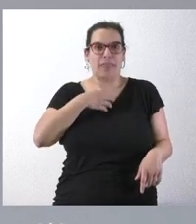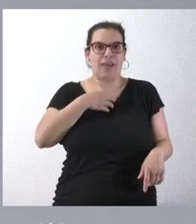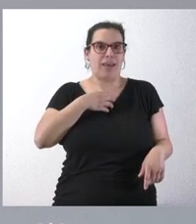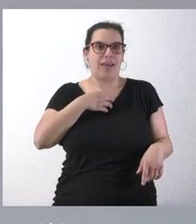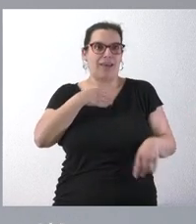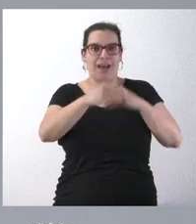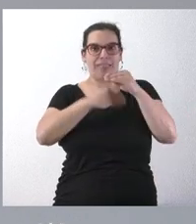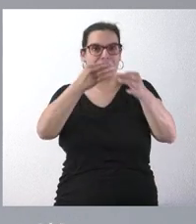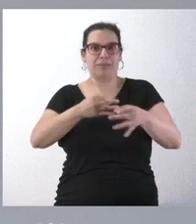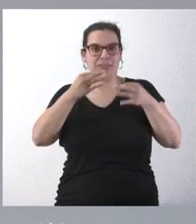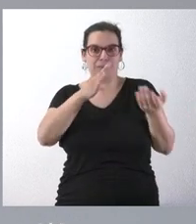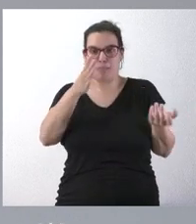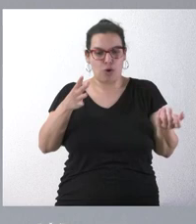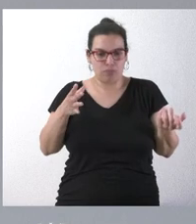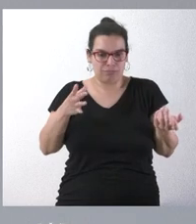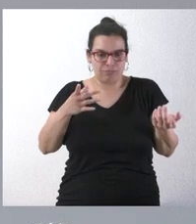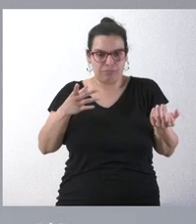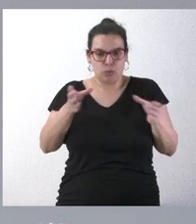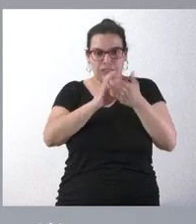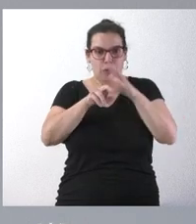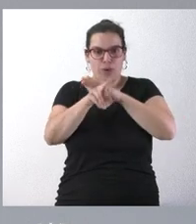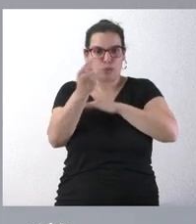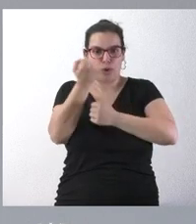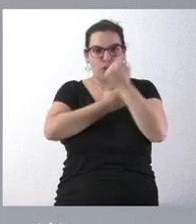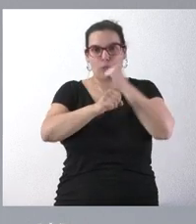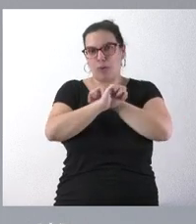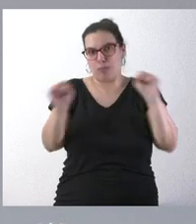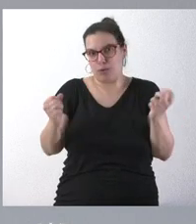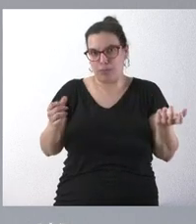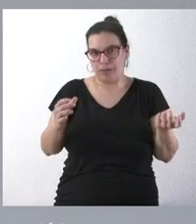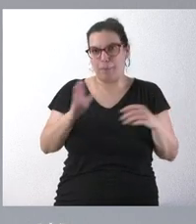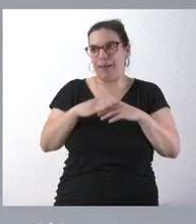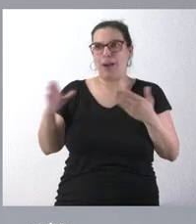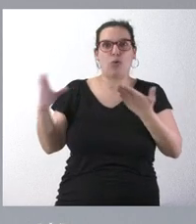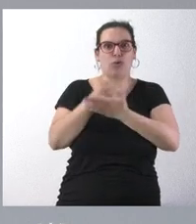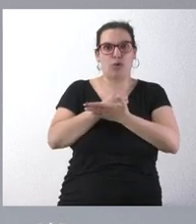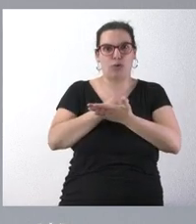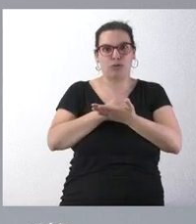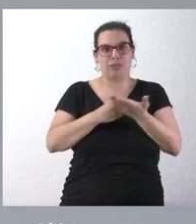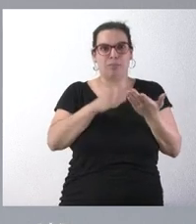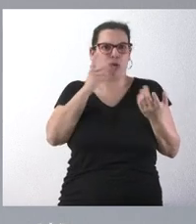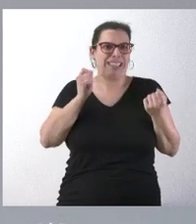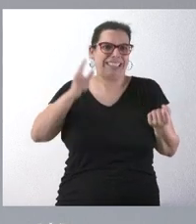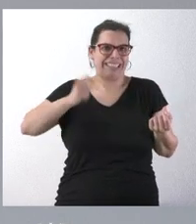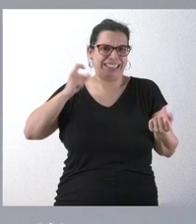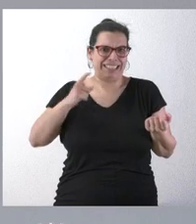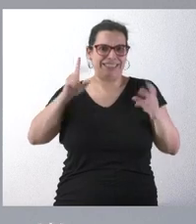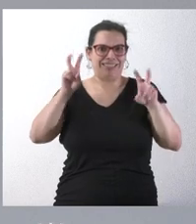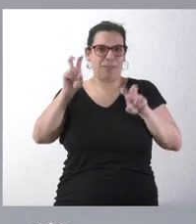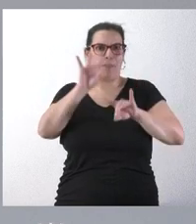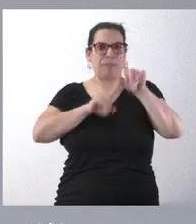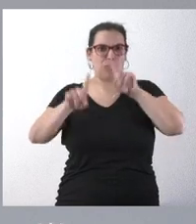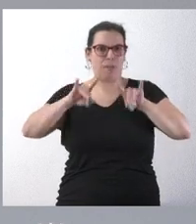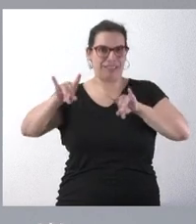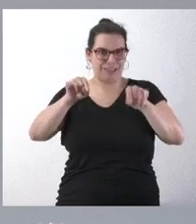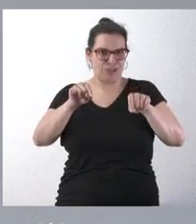la Junta de Castilla y León no dispondría de recursos económicos suficientes a tal fin, dado el volumen de casos en el que este hecho se